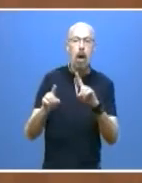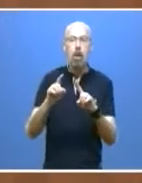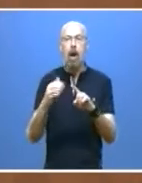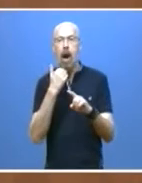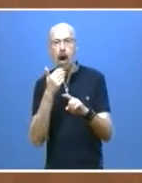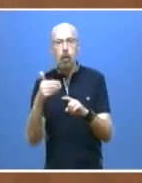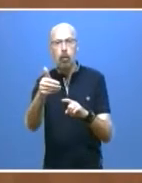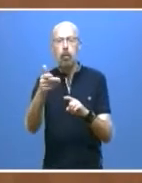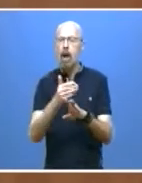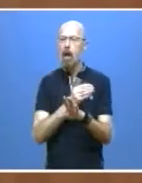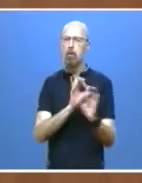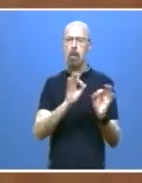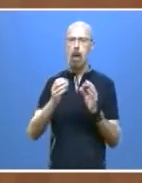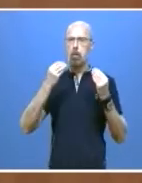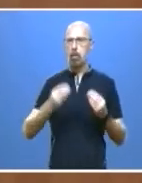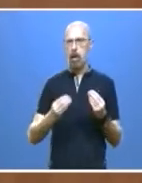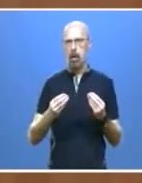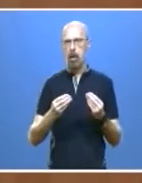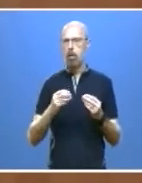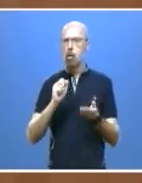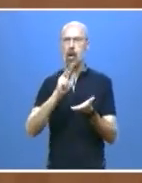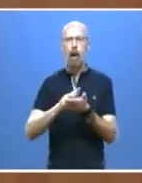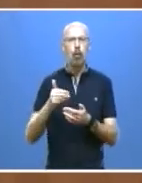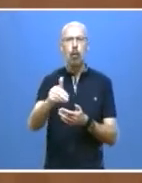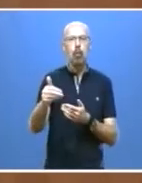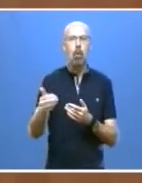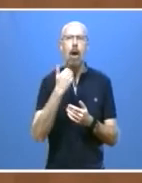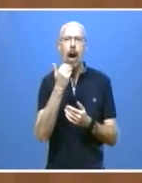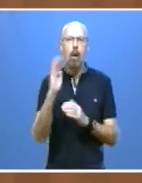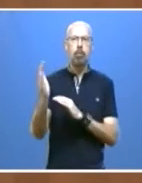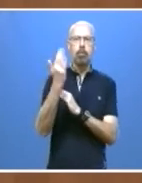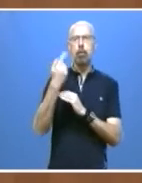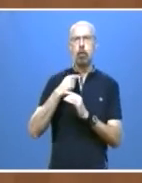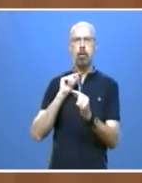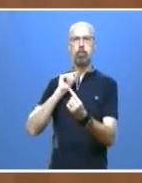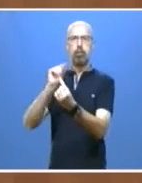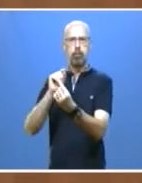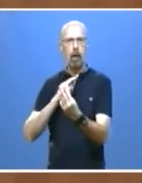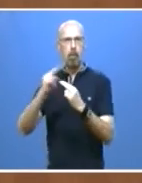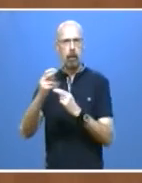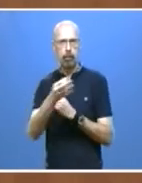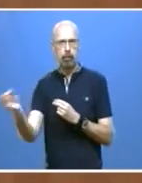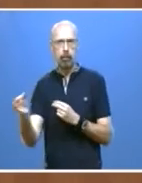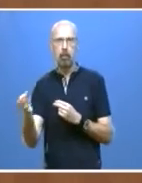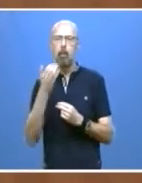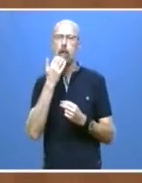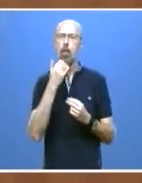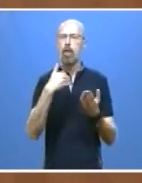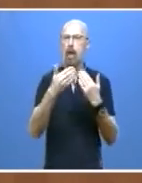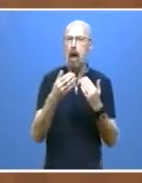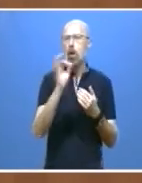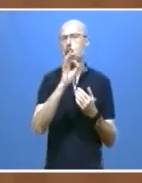futuro. Lo haremos desde el diálogo y también desde el mejor asesoramiento. Mejoraremos los protocolos, los